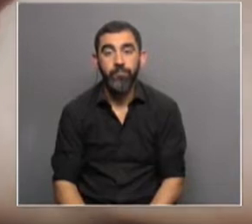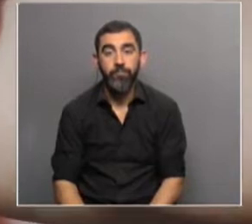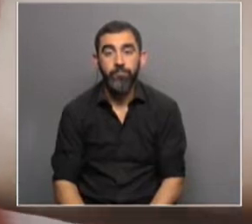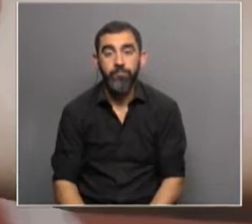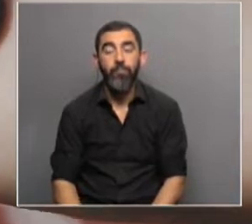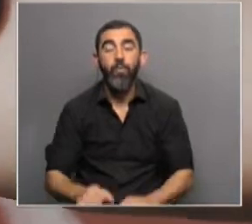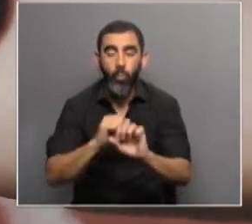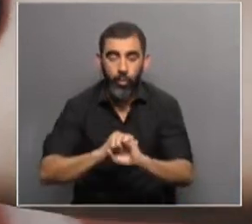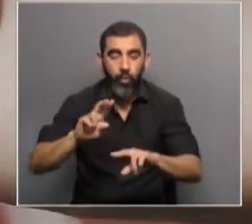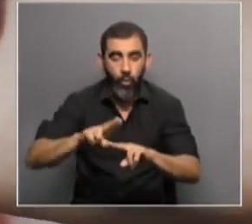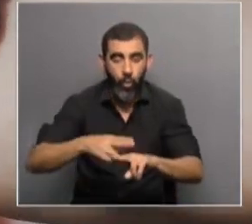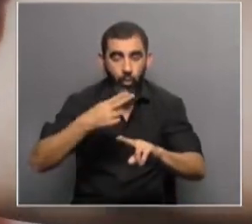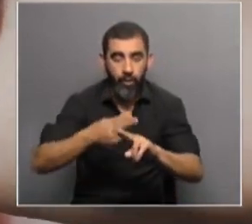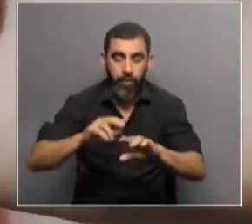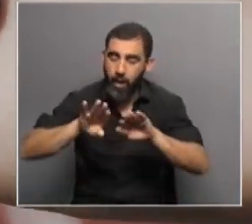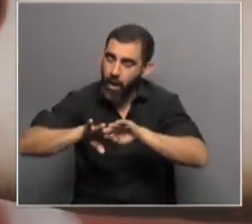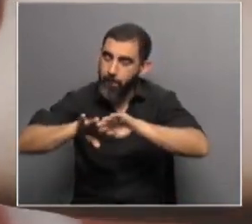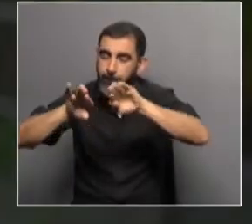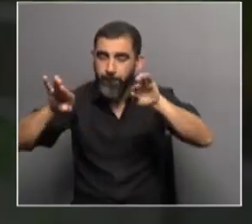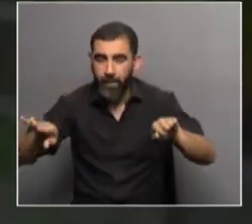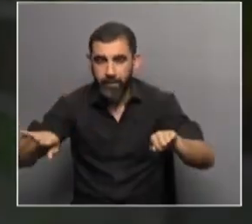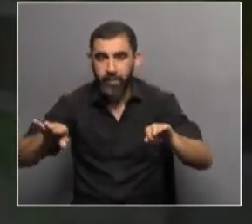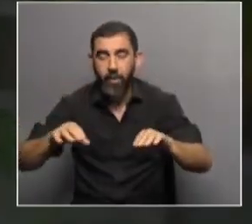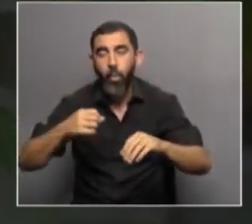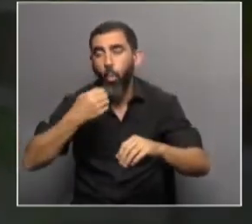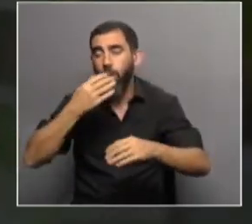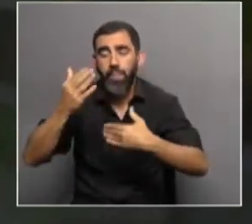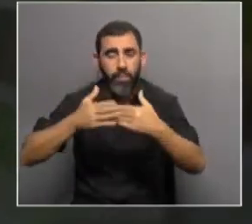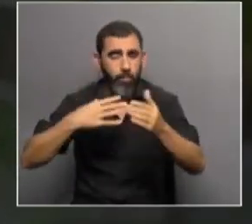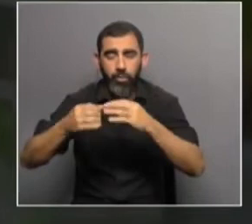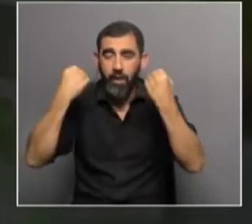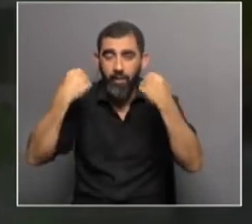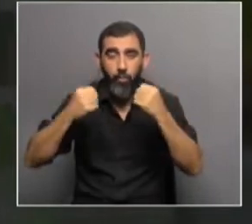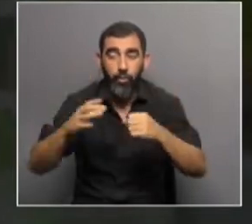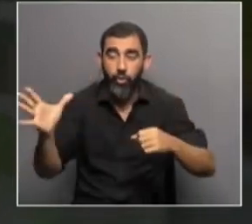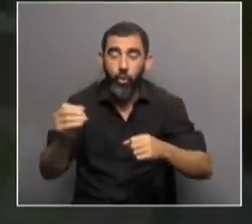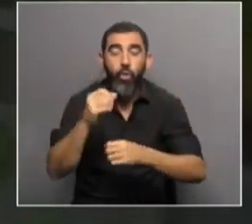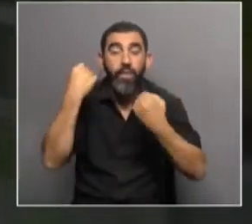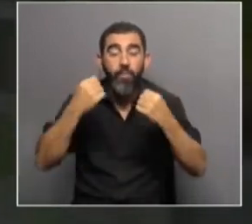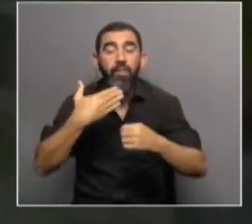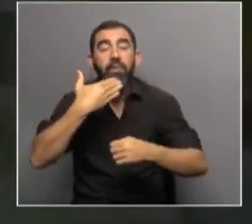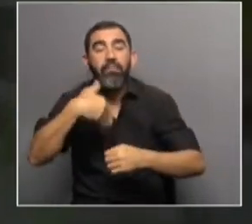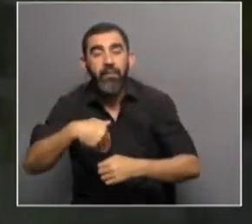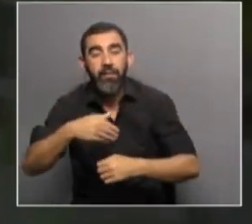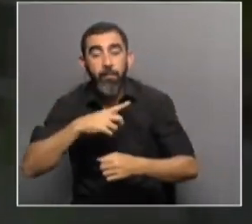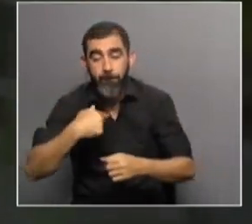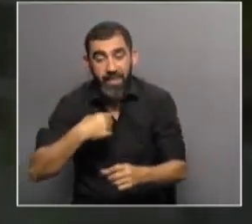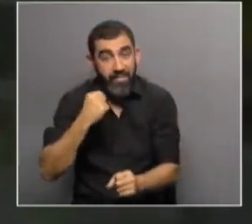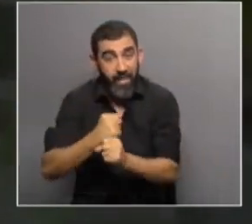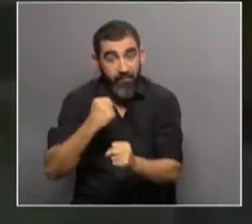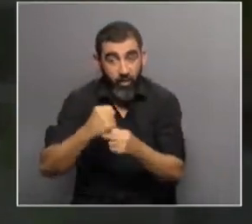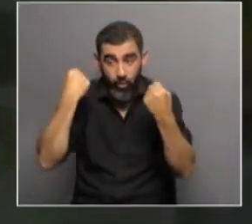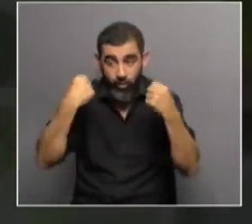Pudimos ver nuevamente que independientemente de la disciplina, los deportistas que entienden que el deporte es su trabajo,